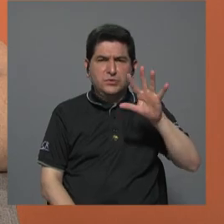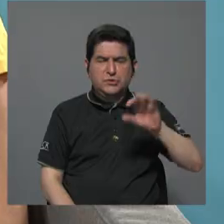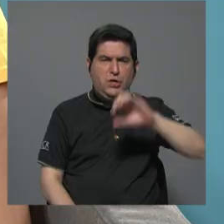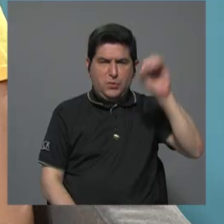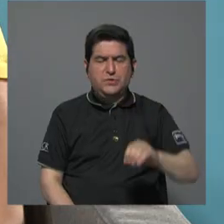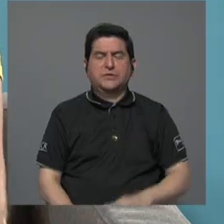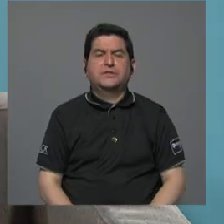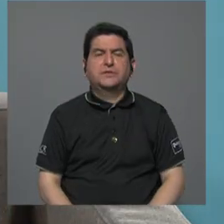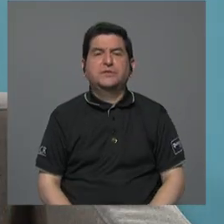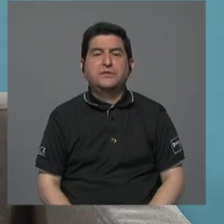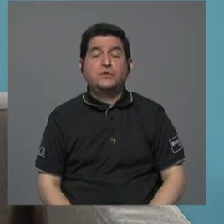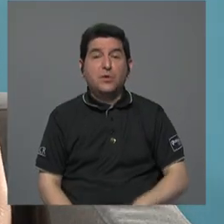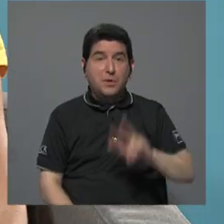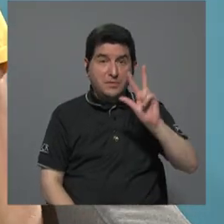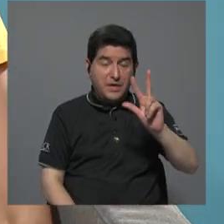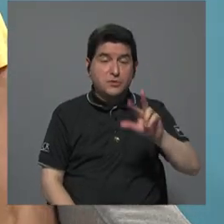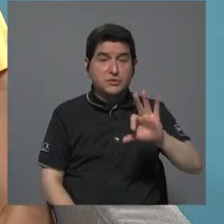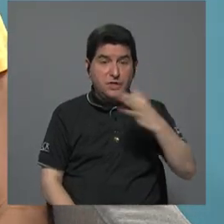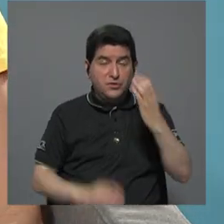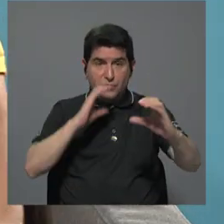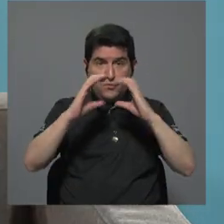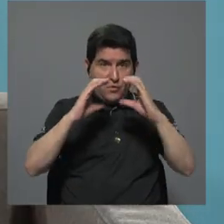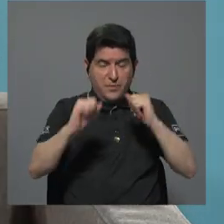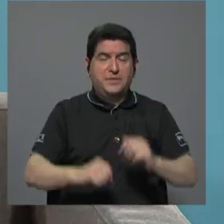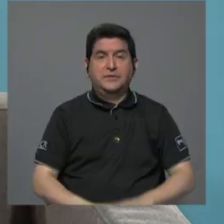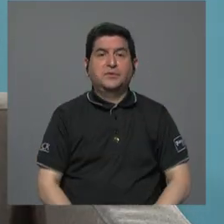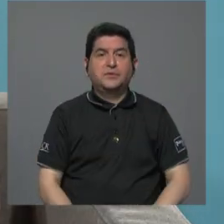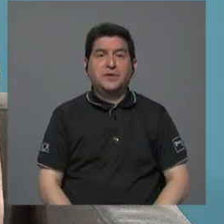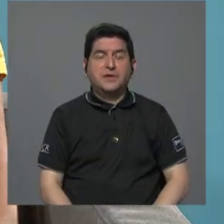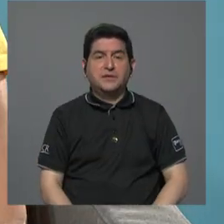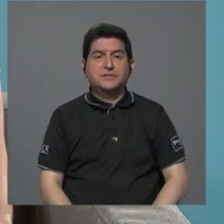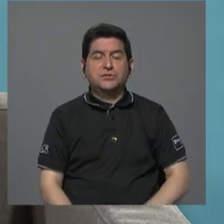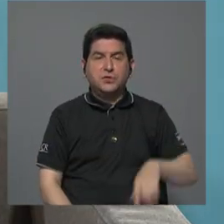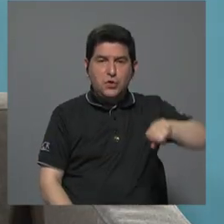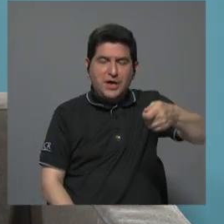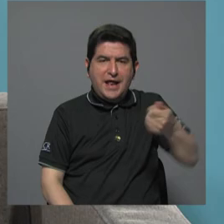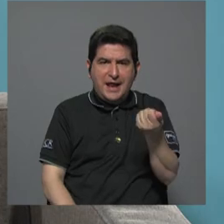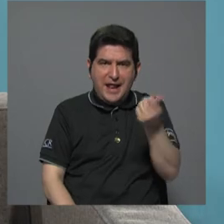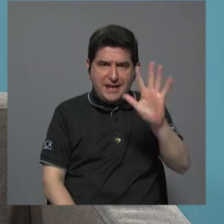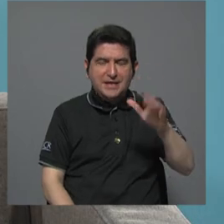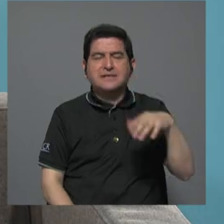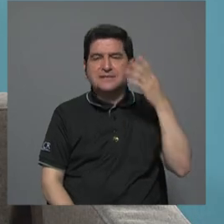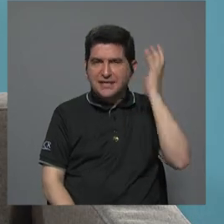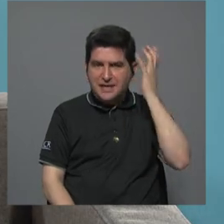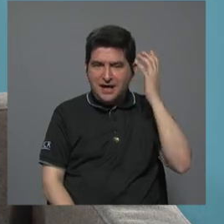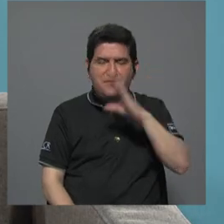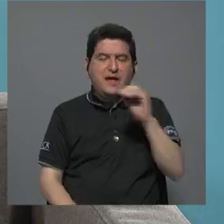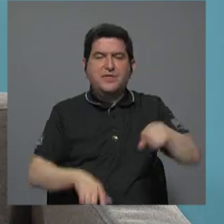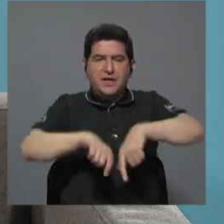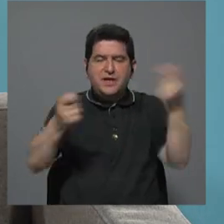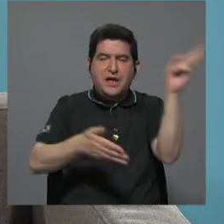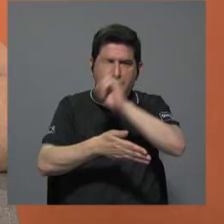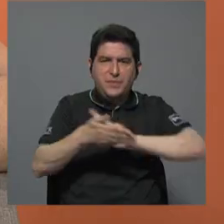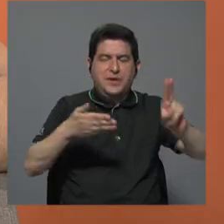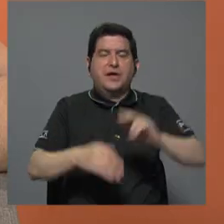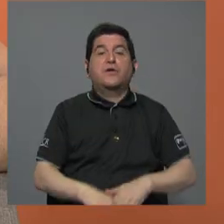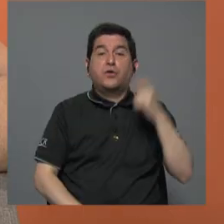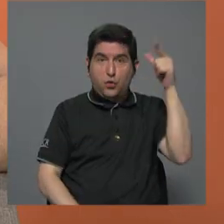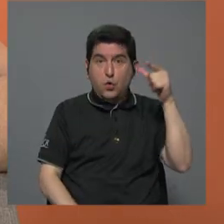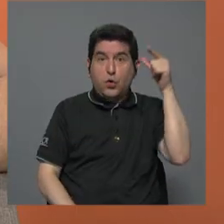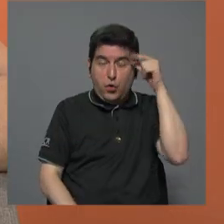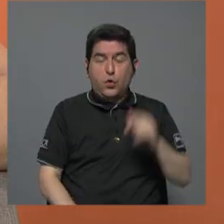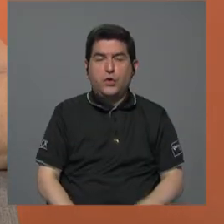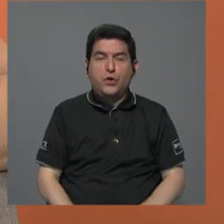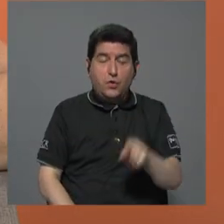medios de comunicación de la Universidad de Costa Rica, Canal 15, las radioemisoras y el Semanario de la Universidad. Por supuesto,